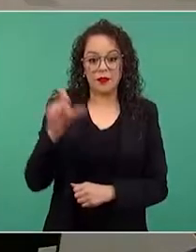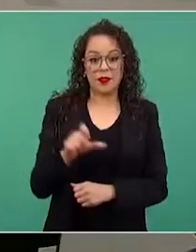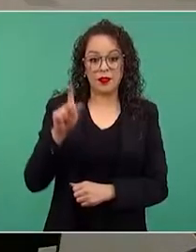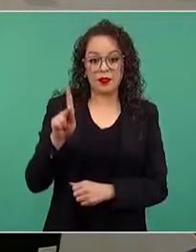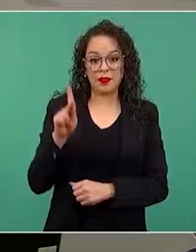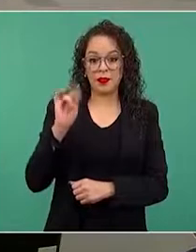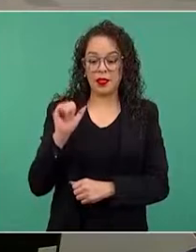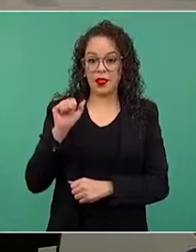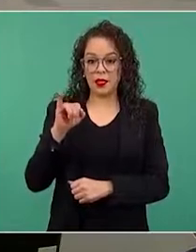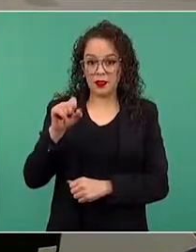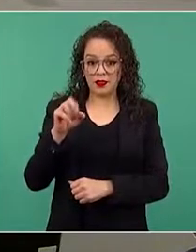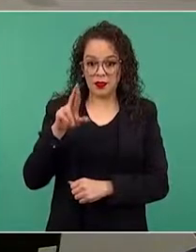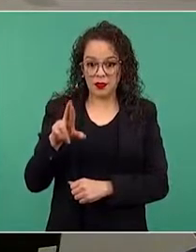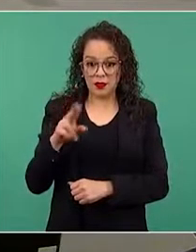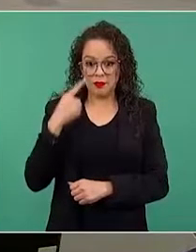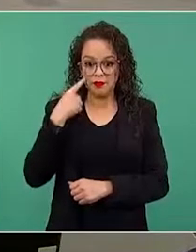IMCO.